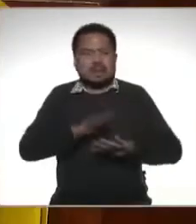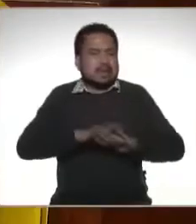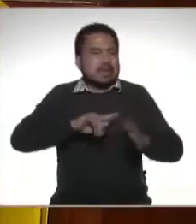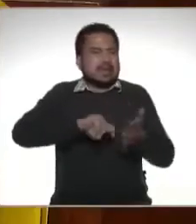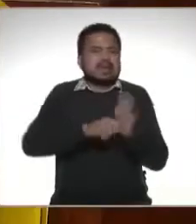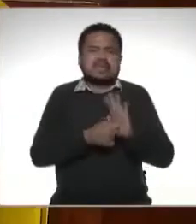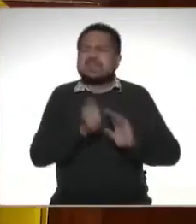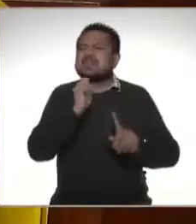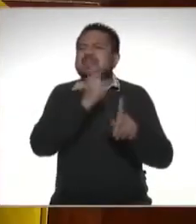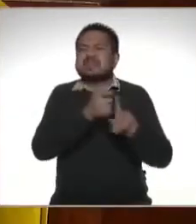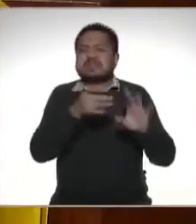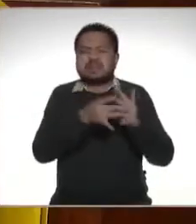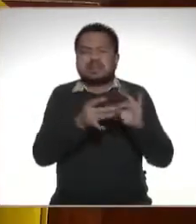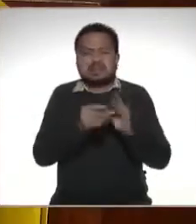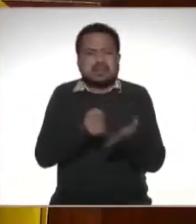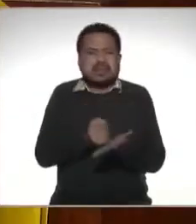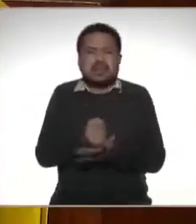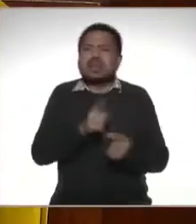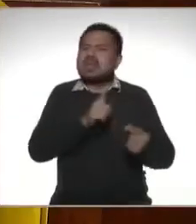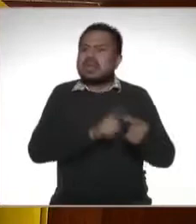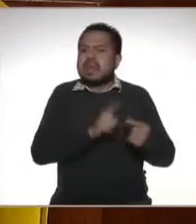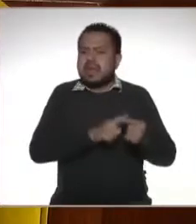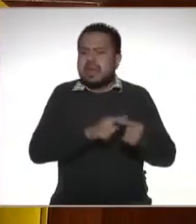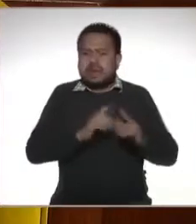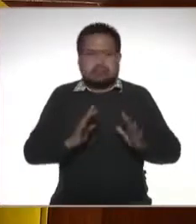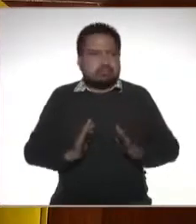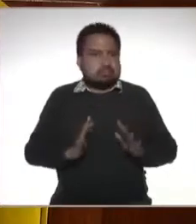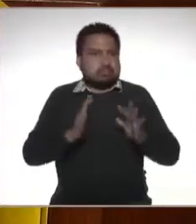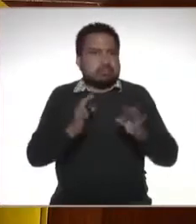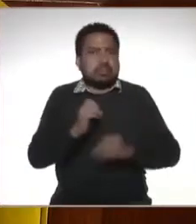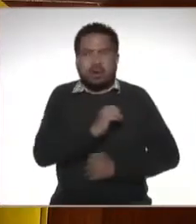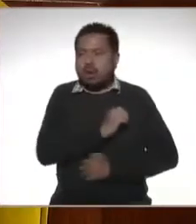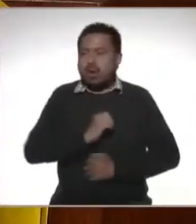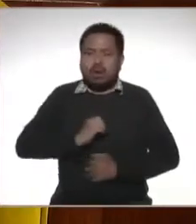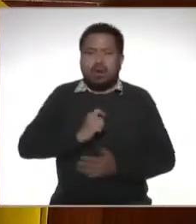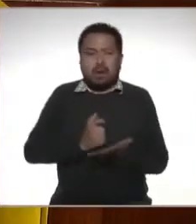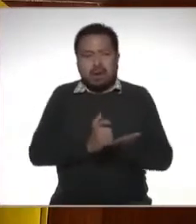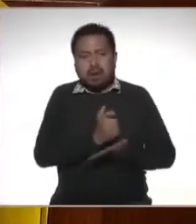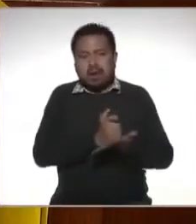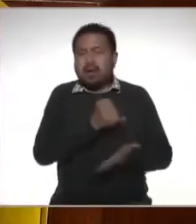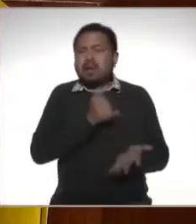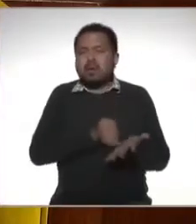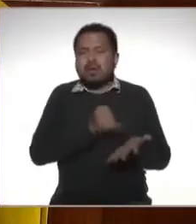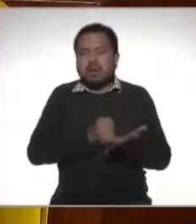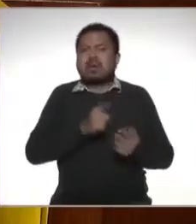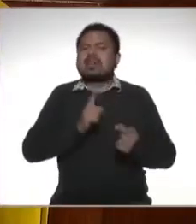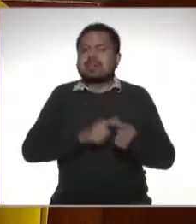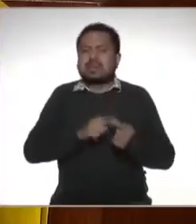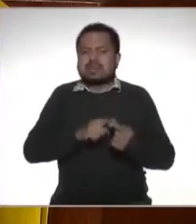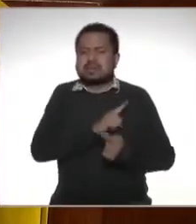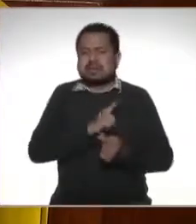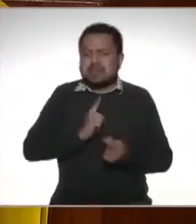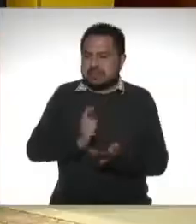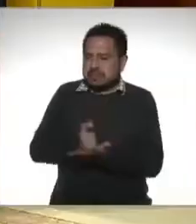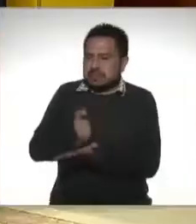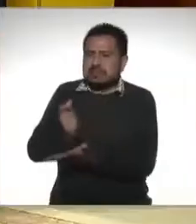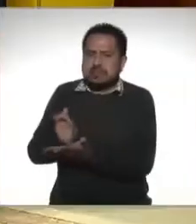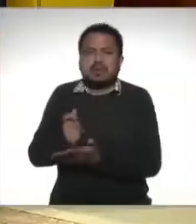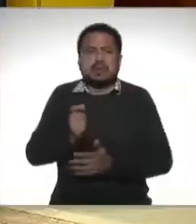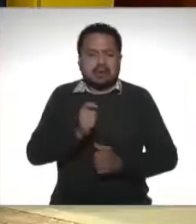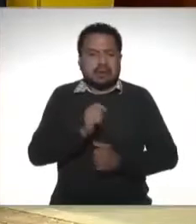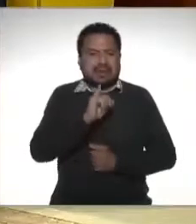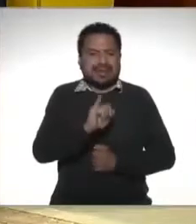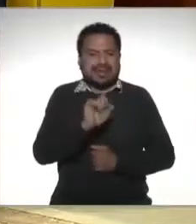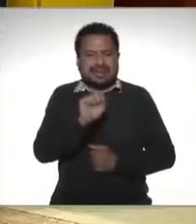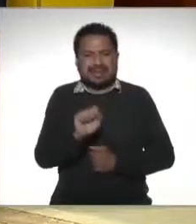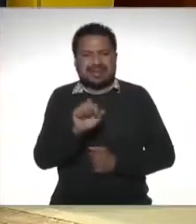lo que pretende es definir quien es el que origina la obligación del pago al impuesto y a quien le toca pagarlo es decir el impuesto